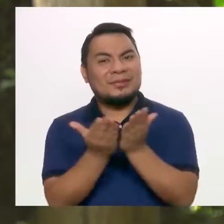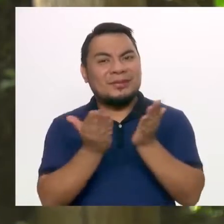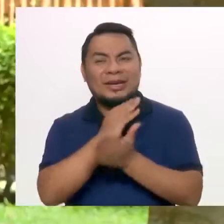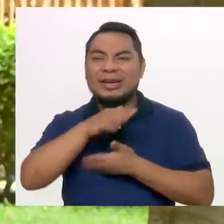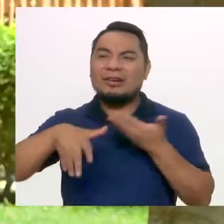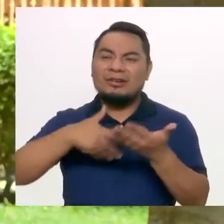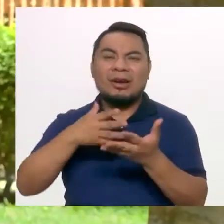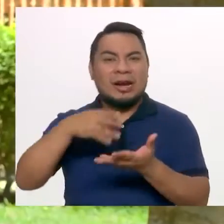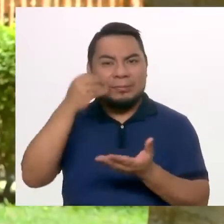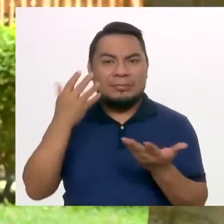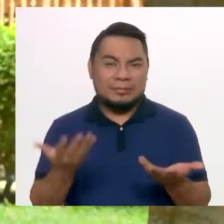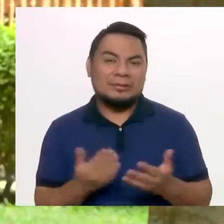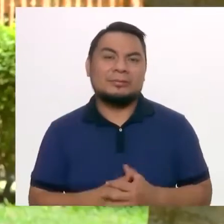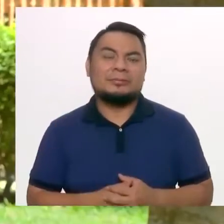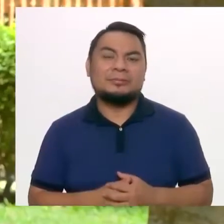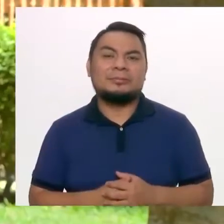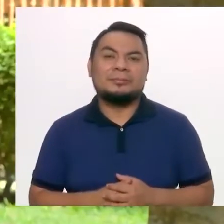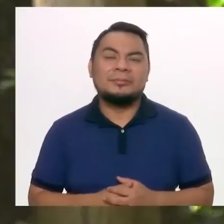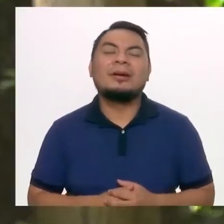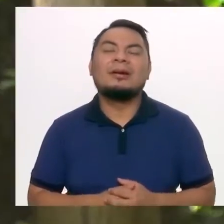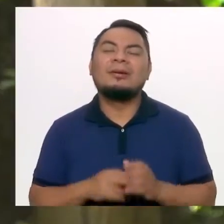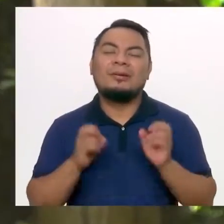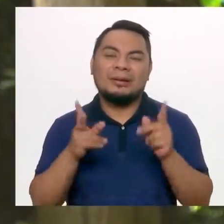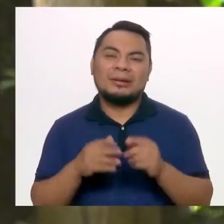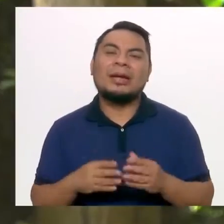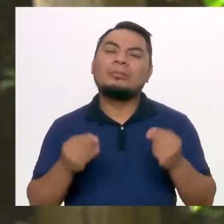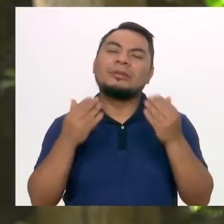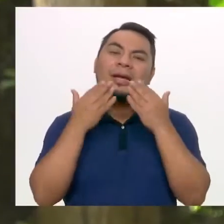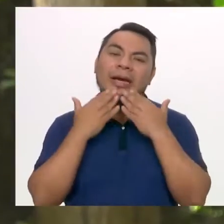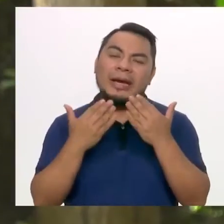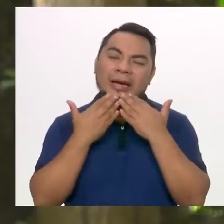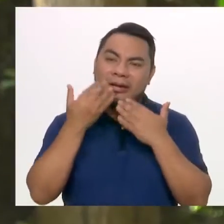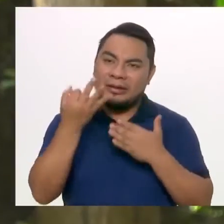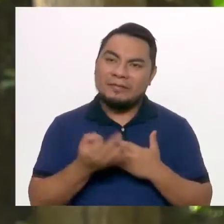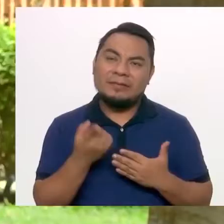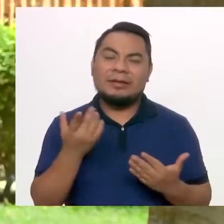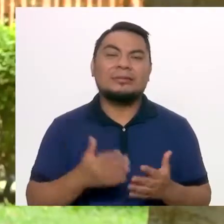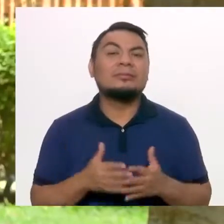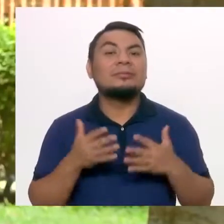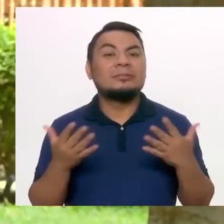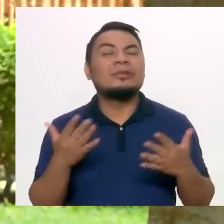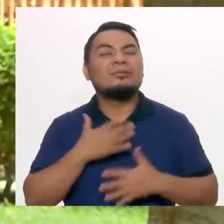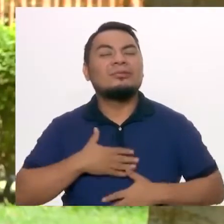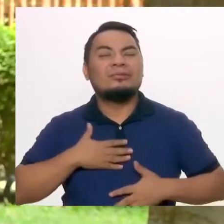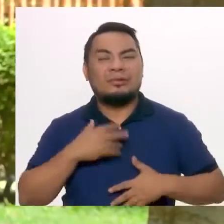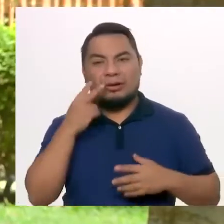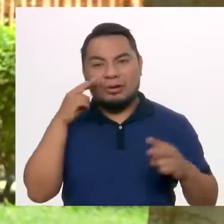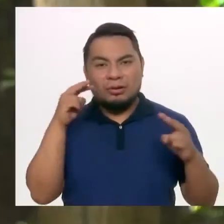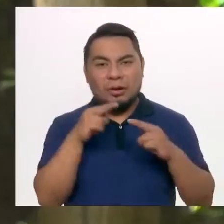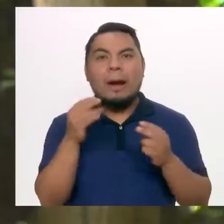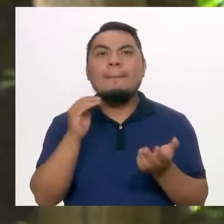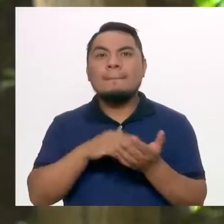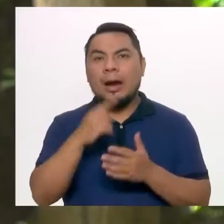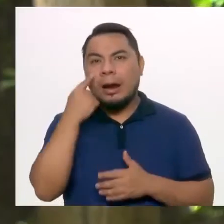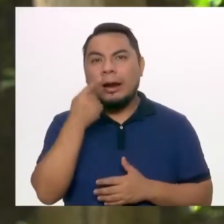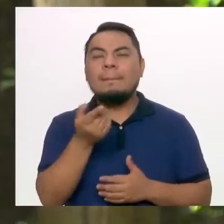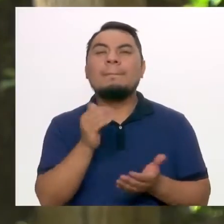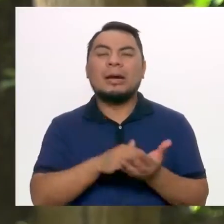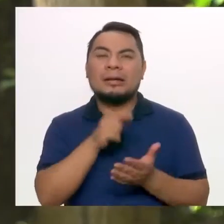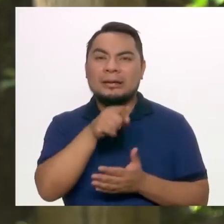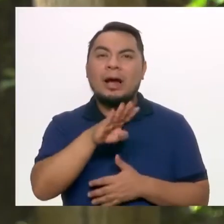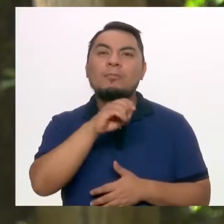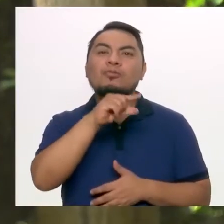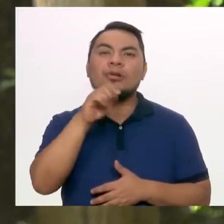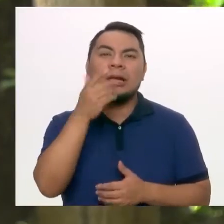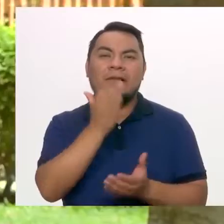felicidad. Claro que sí. Muchísimas gracias, de verdad. Un gusto haber conocido más acerca del bullying,